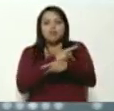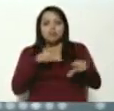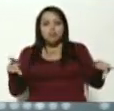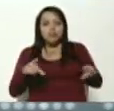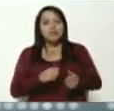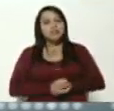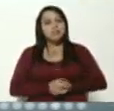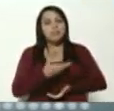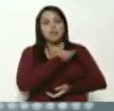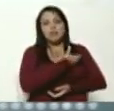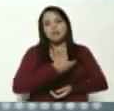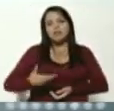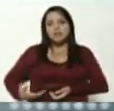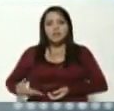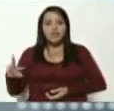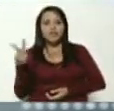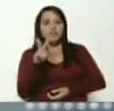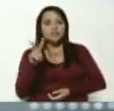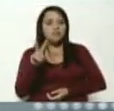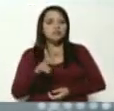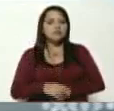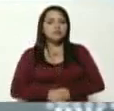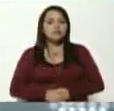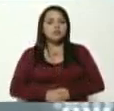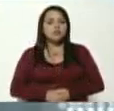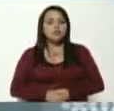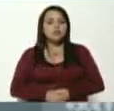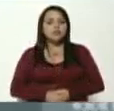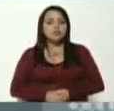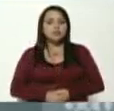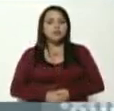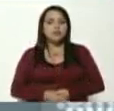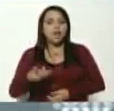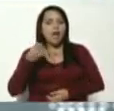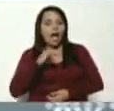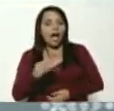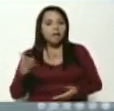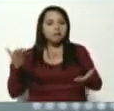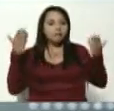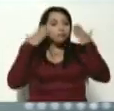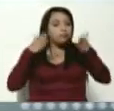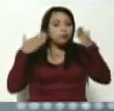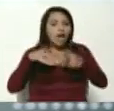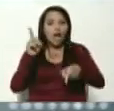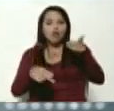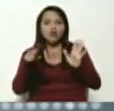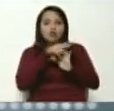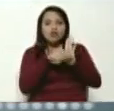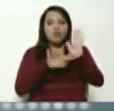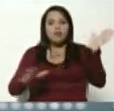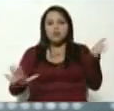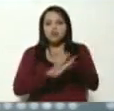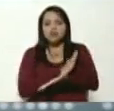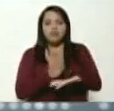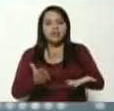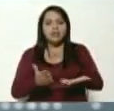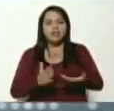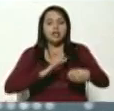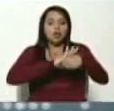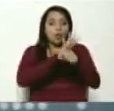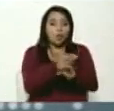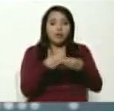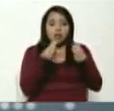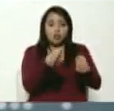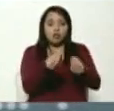presidente de la República ha dictado una normativa en relación al COVID y